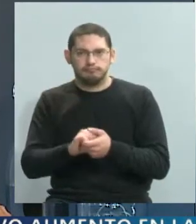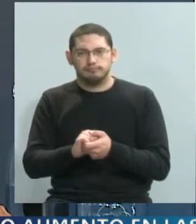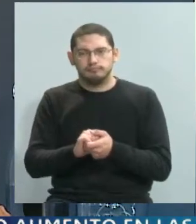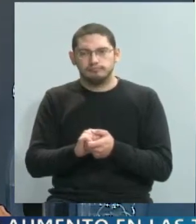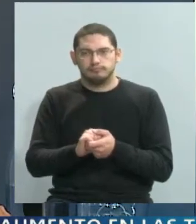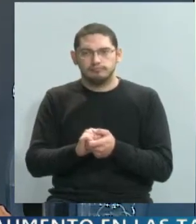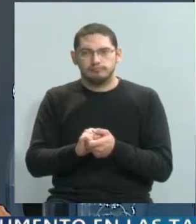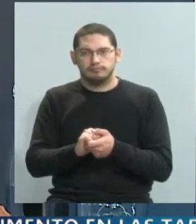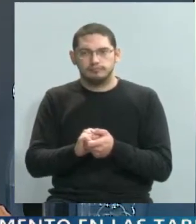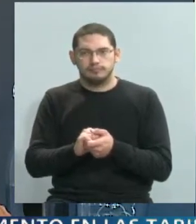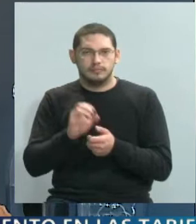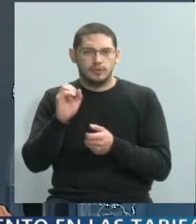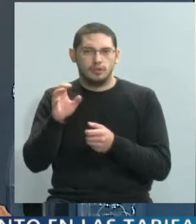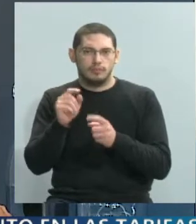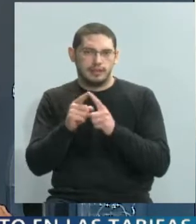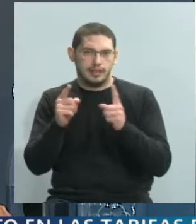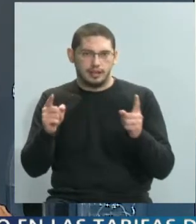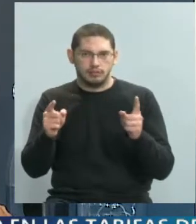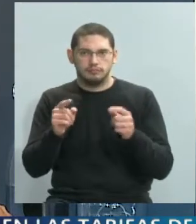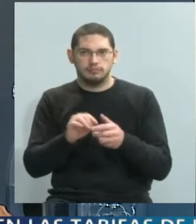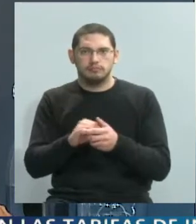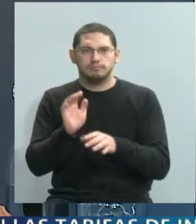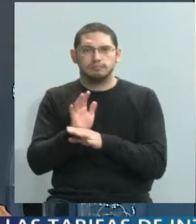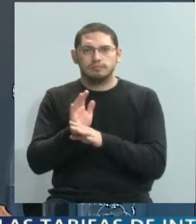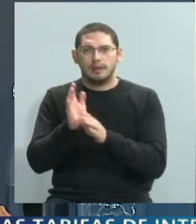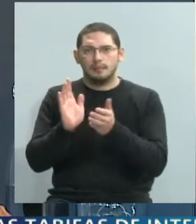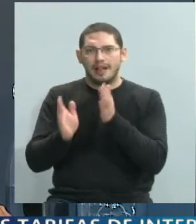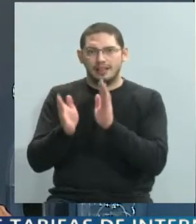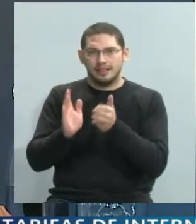nombre completo, es un tipo de maltrato infantil